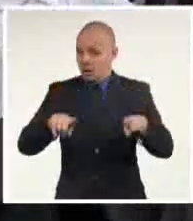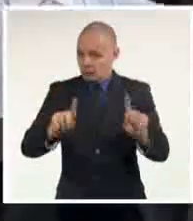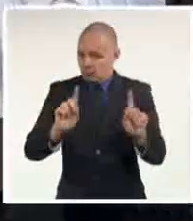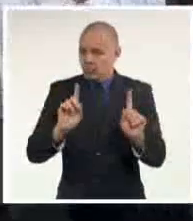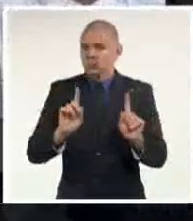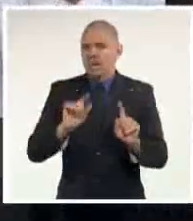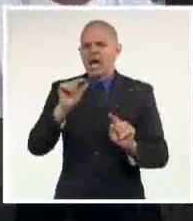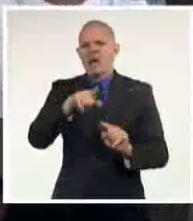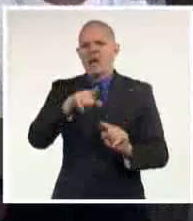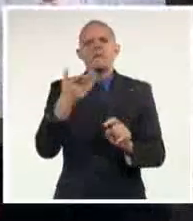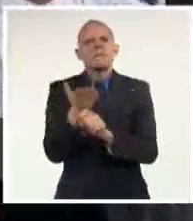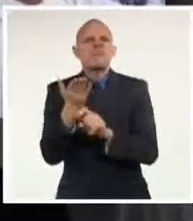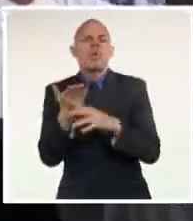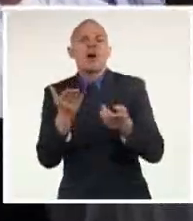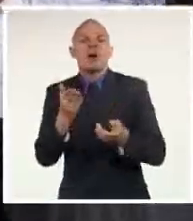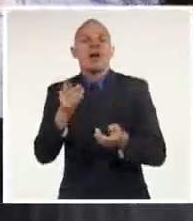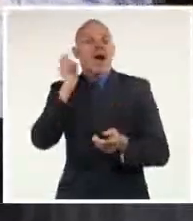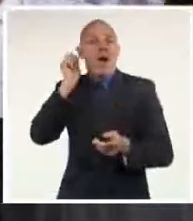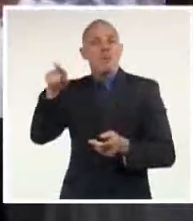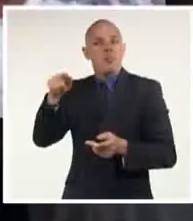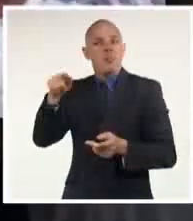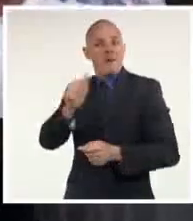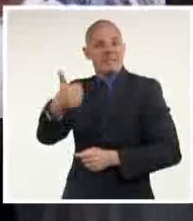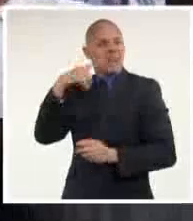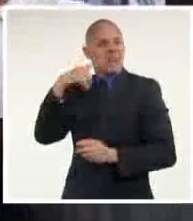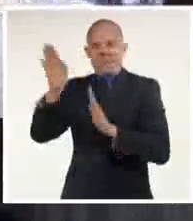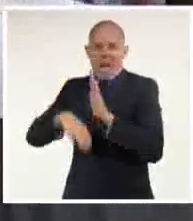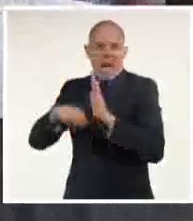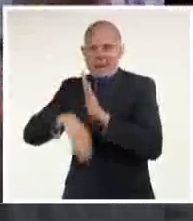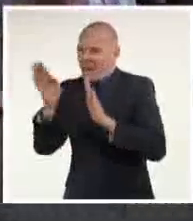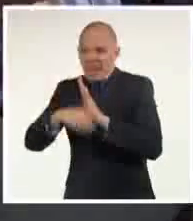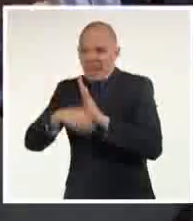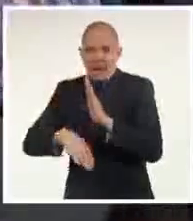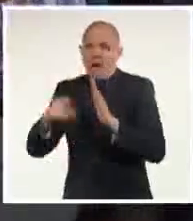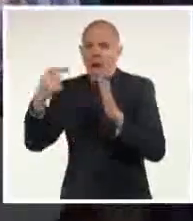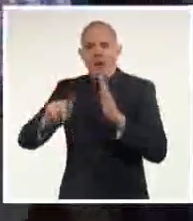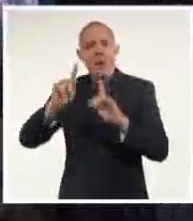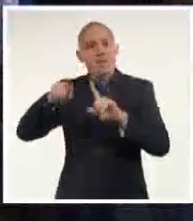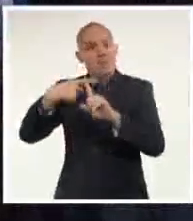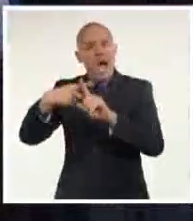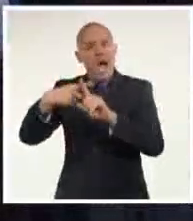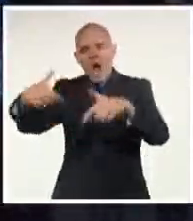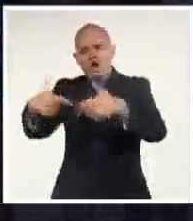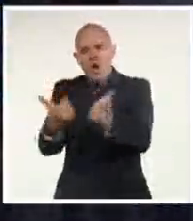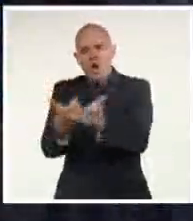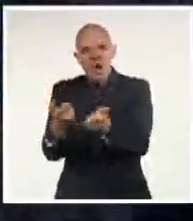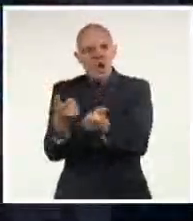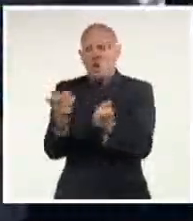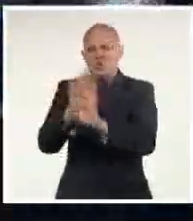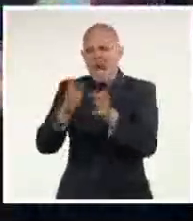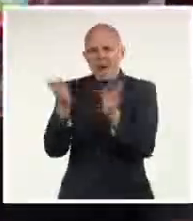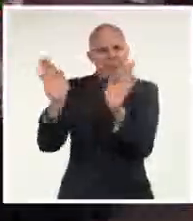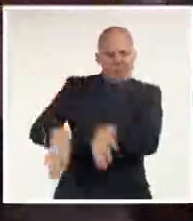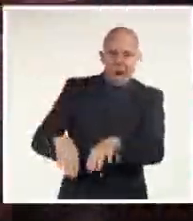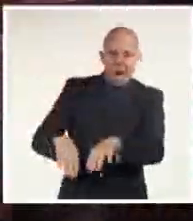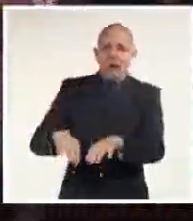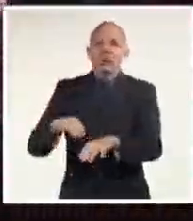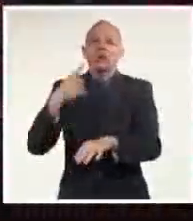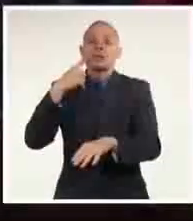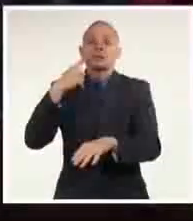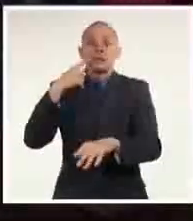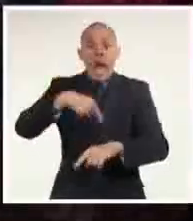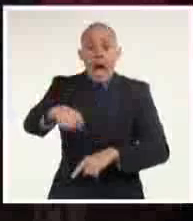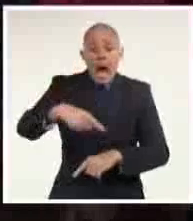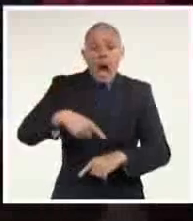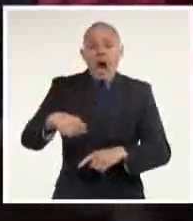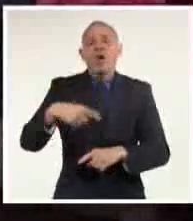manifestantes piden la renuncia de la presidenta Dina Boluarte, el cierre del Congreso, así como elecciones anticipadas para el año en curso